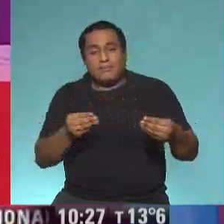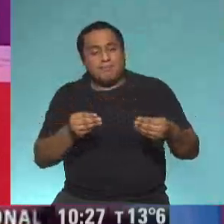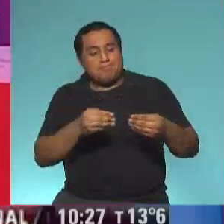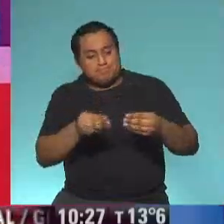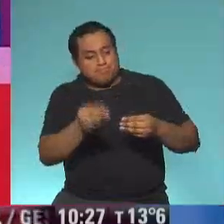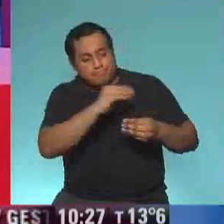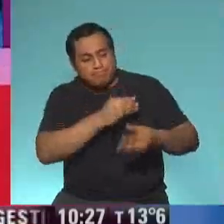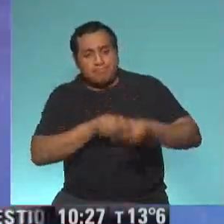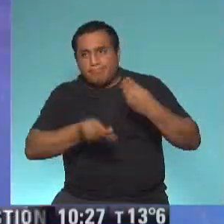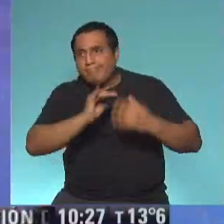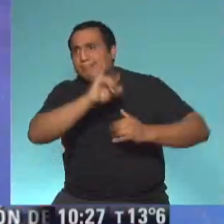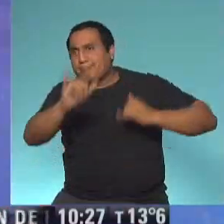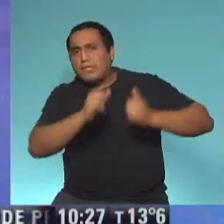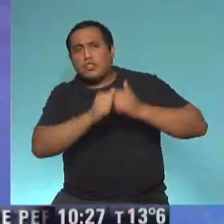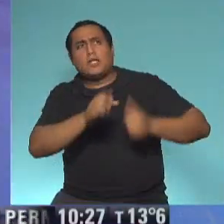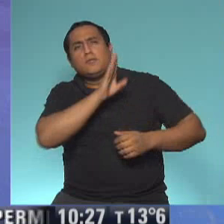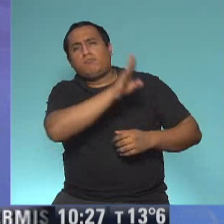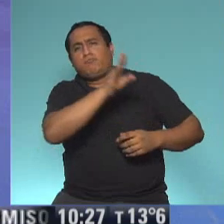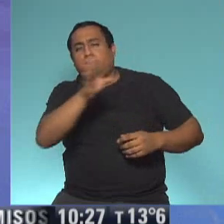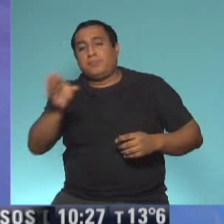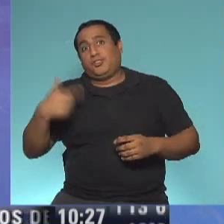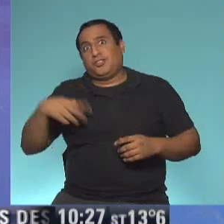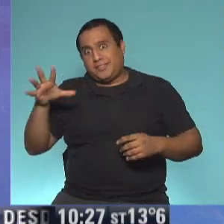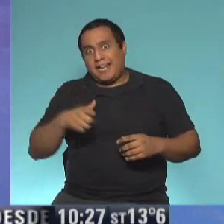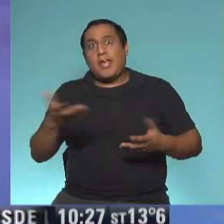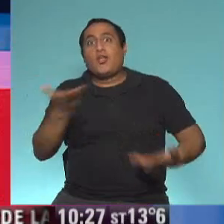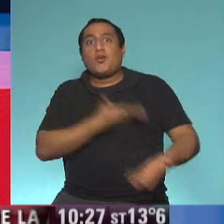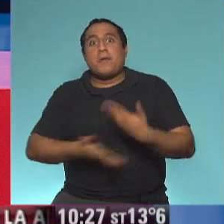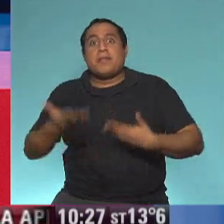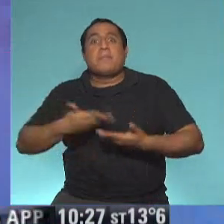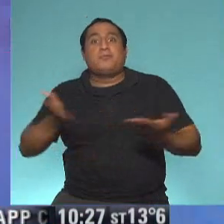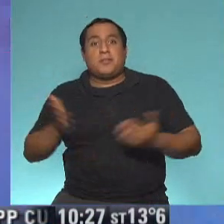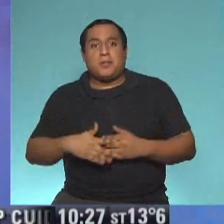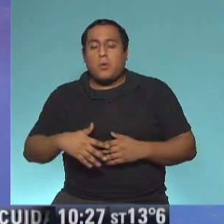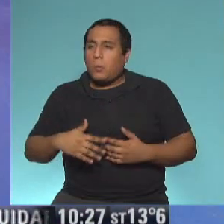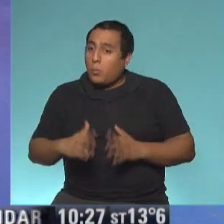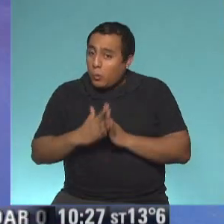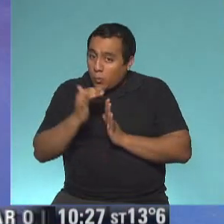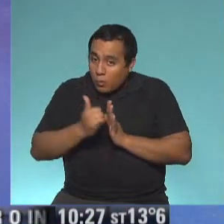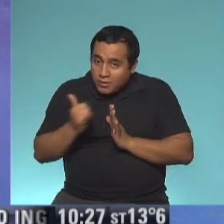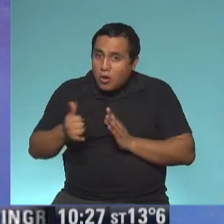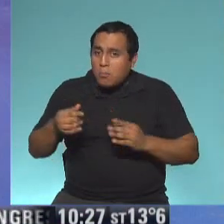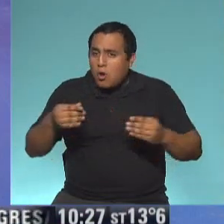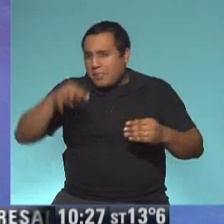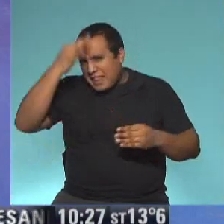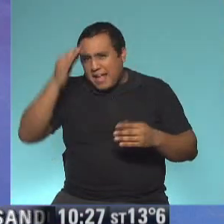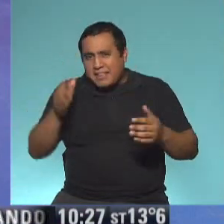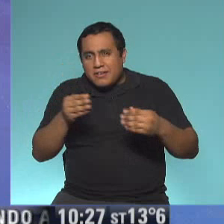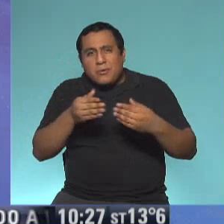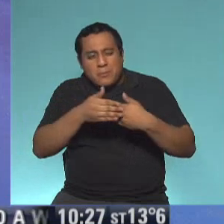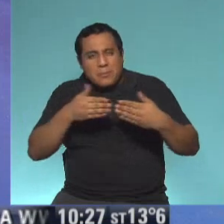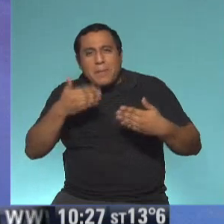contar historias. Y decidí traer una para compartirla con todos ustedes. ¿Es un cuento como un teatro de papel? Es un teatro de papel.